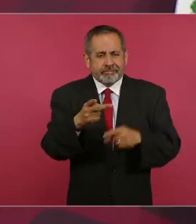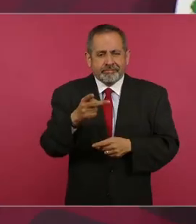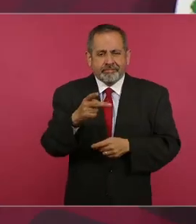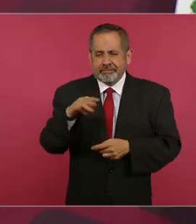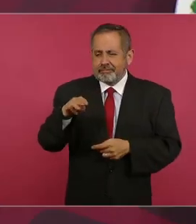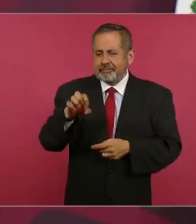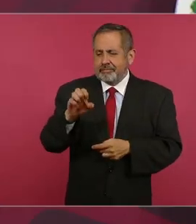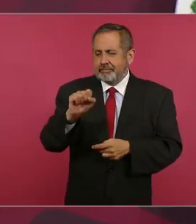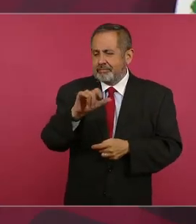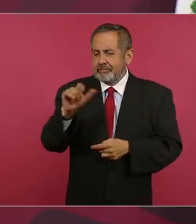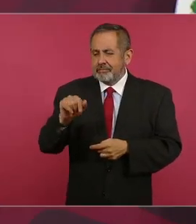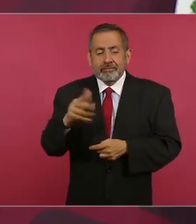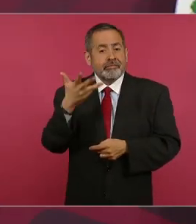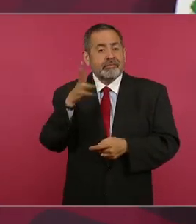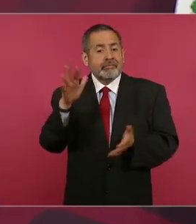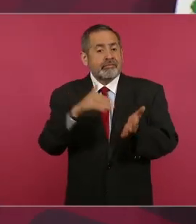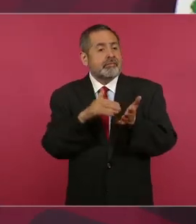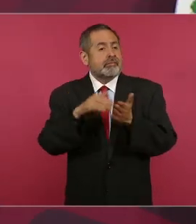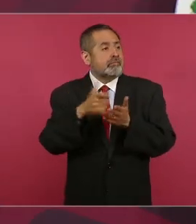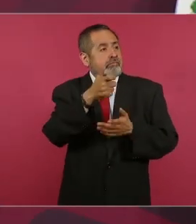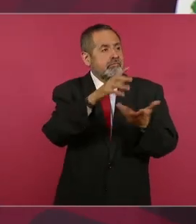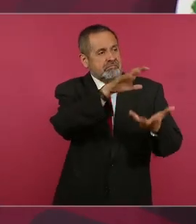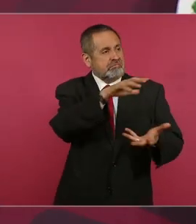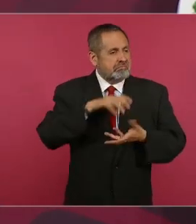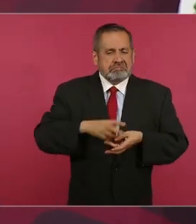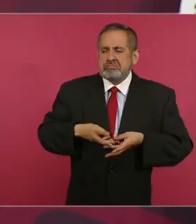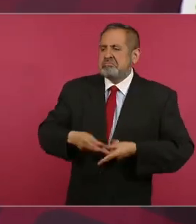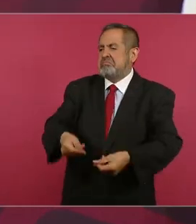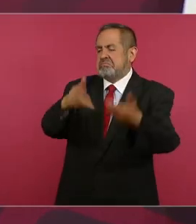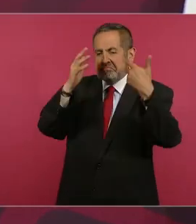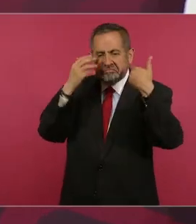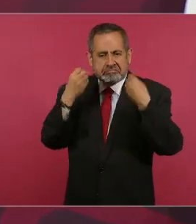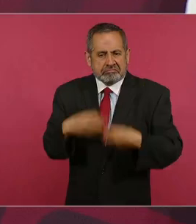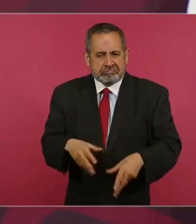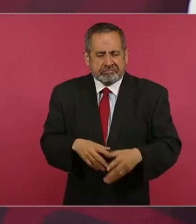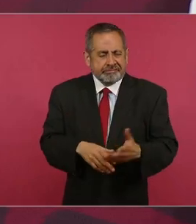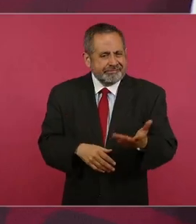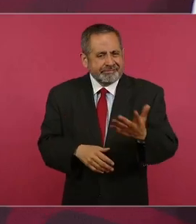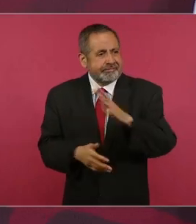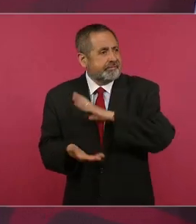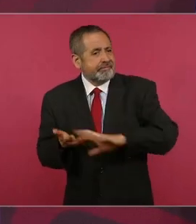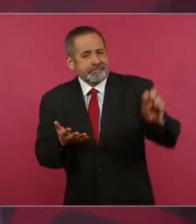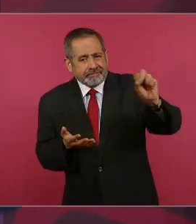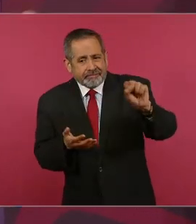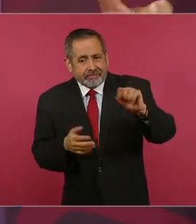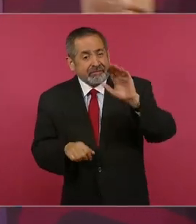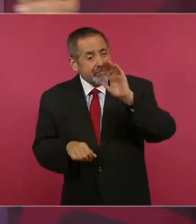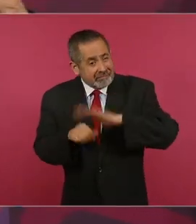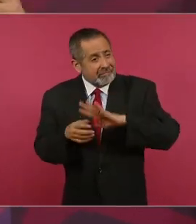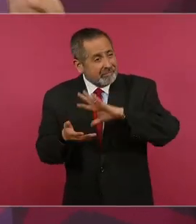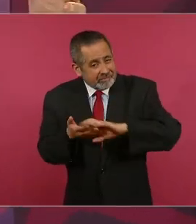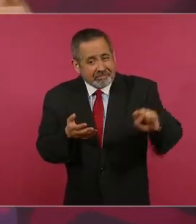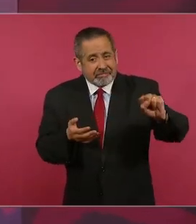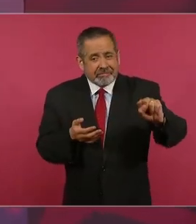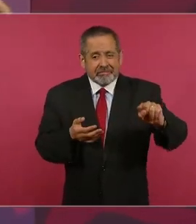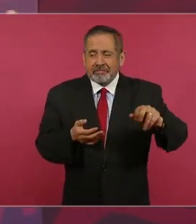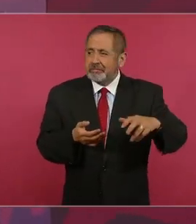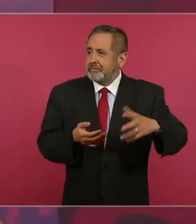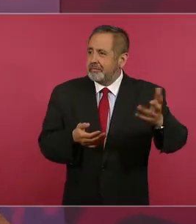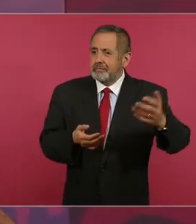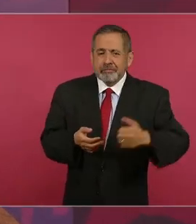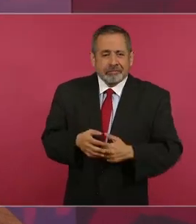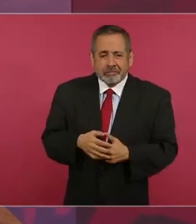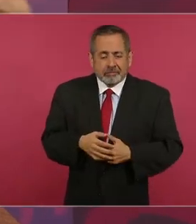pesos, lo derrocha, lo derrocha y establece una especie